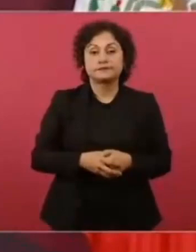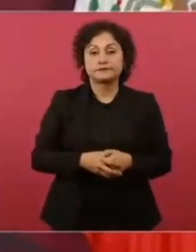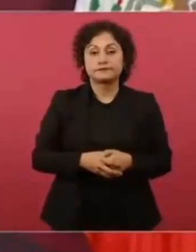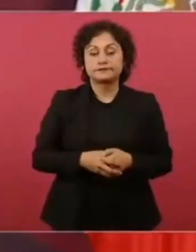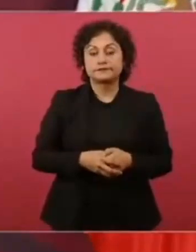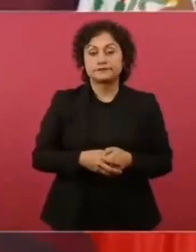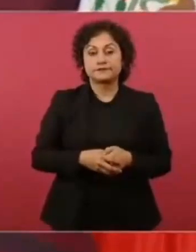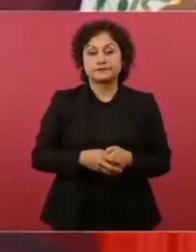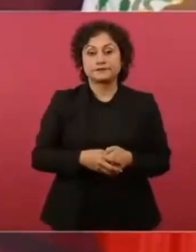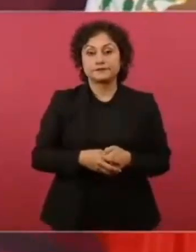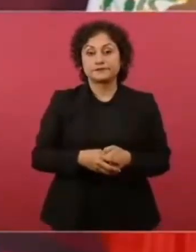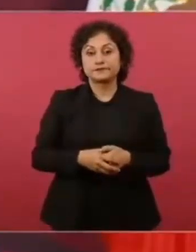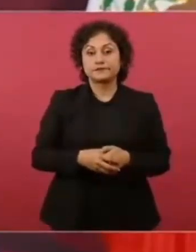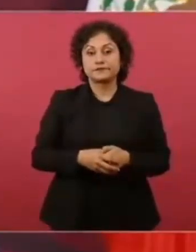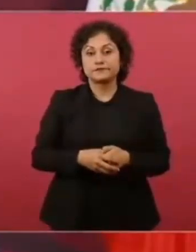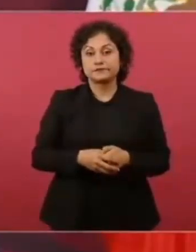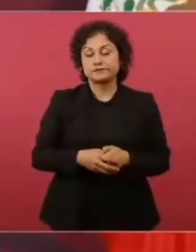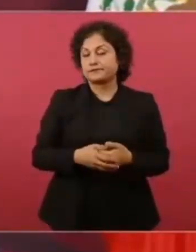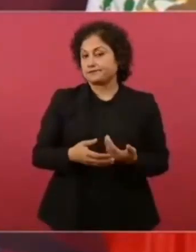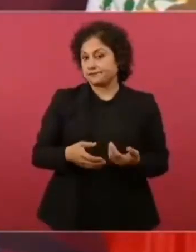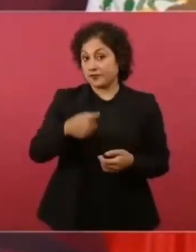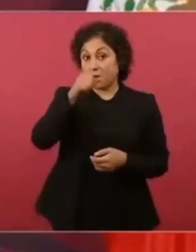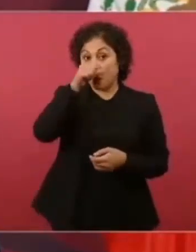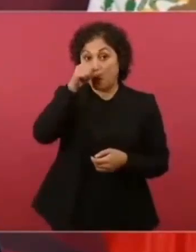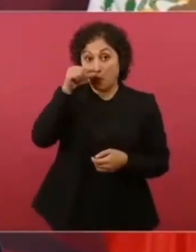la calma